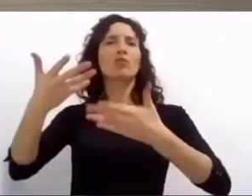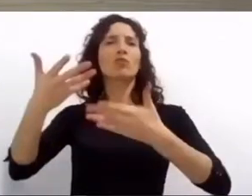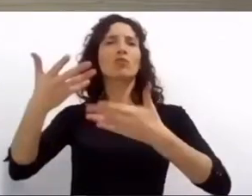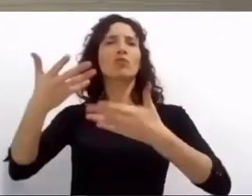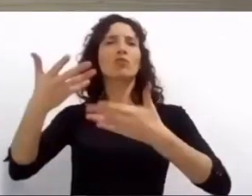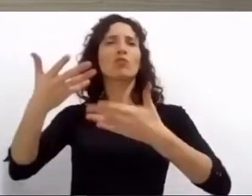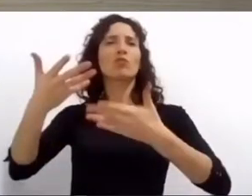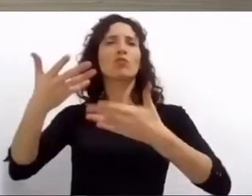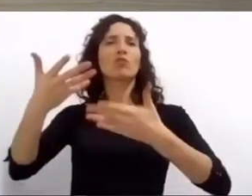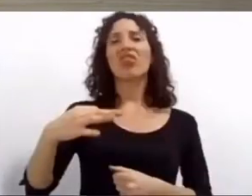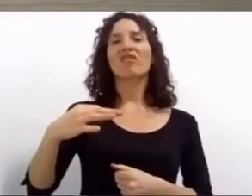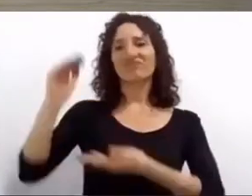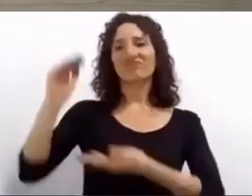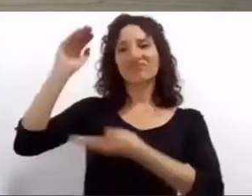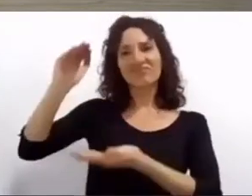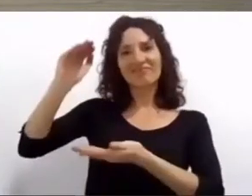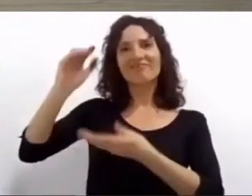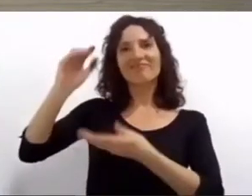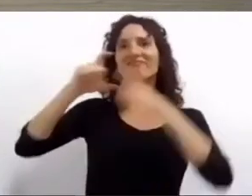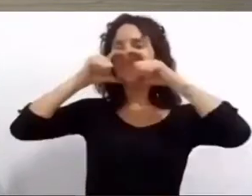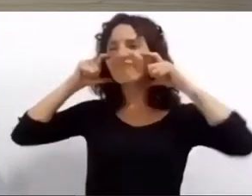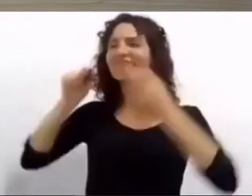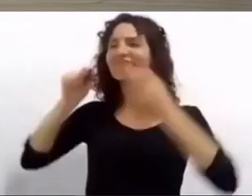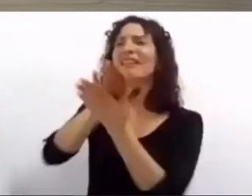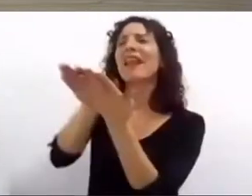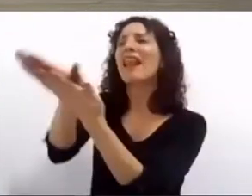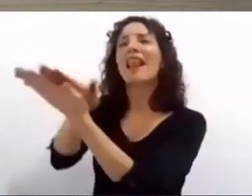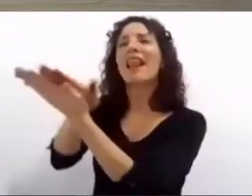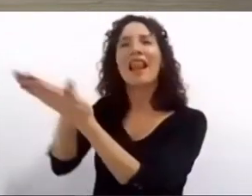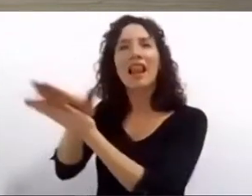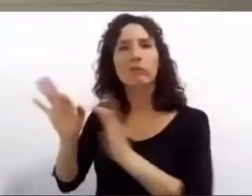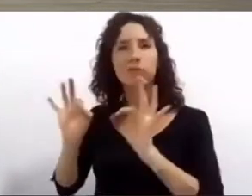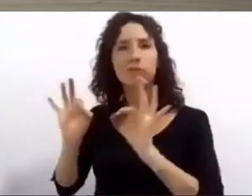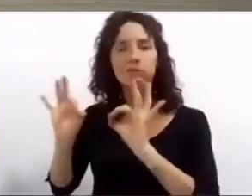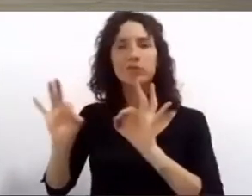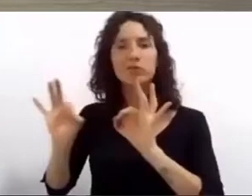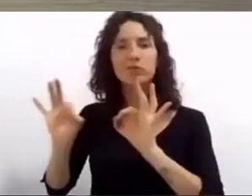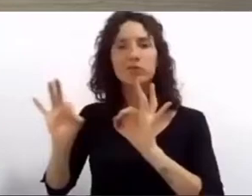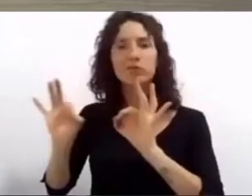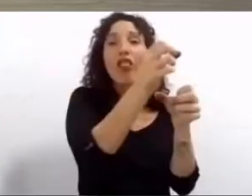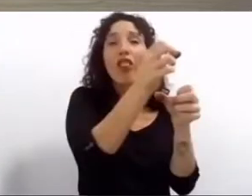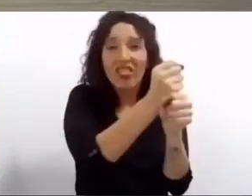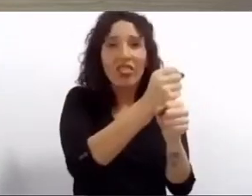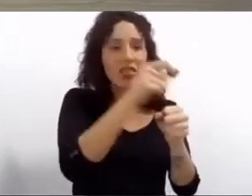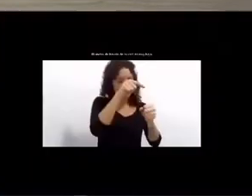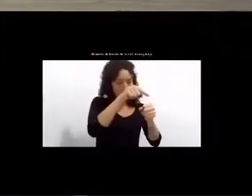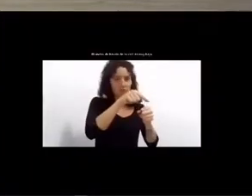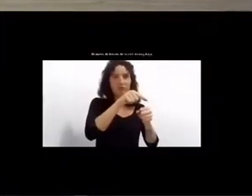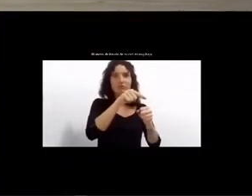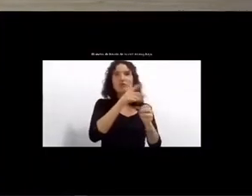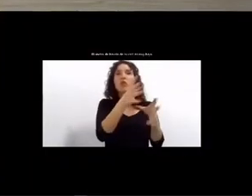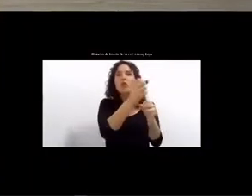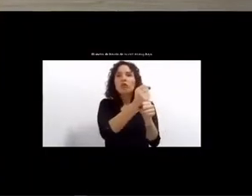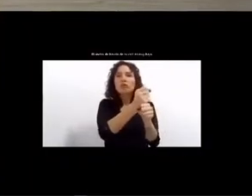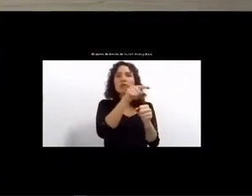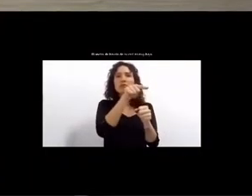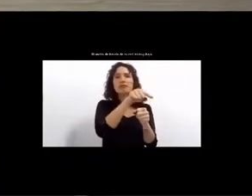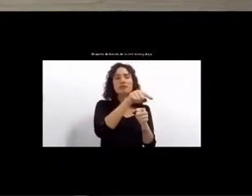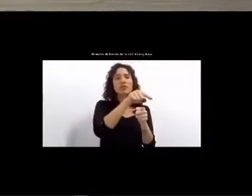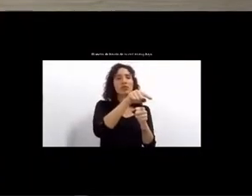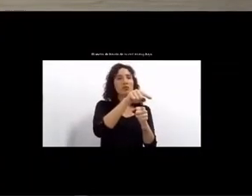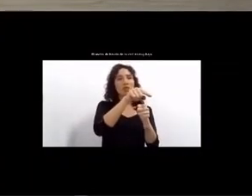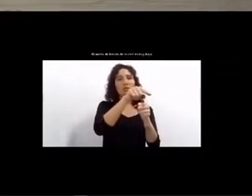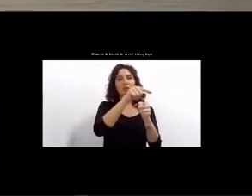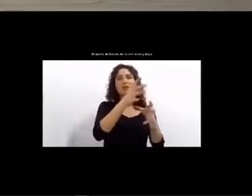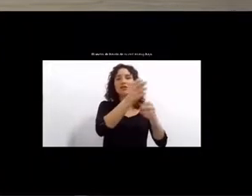personas. Se hicieron desinfecciones rápidas, ambulancias y colectivos con máquinas de ozono. Cuando abrieron los bancos y se vivieron